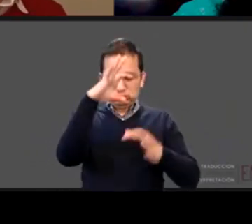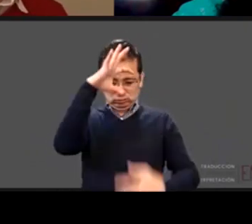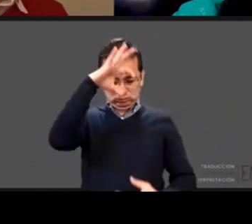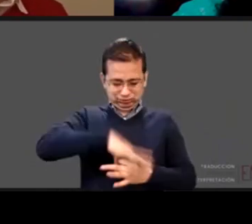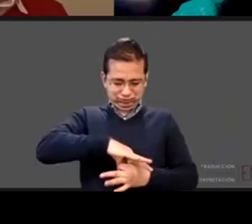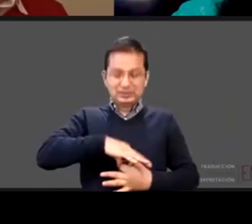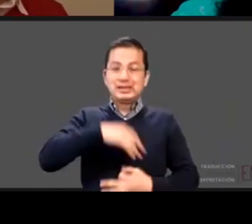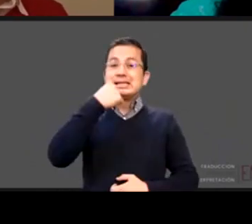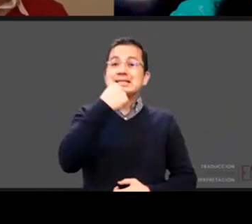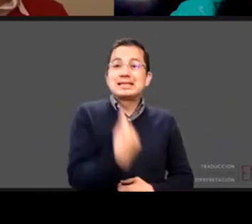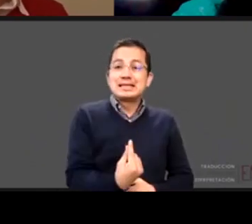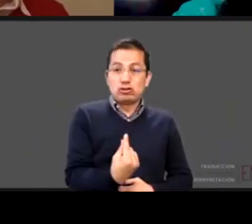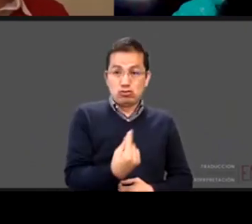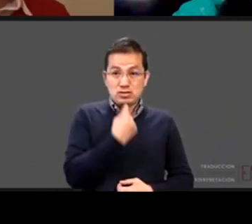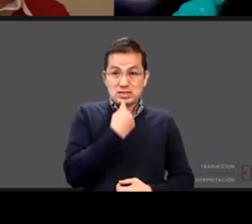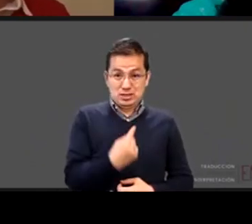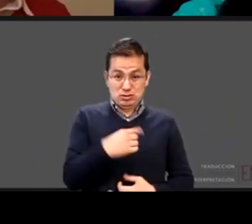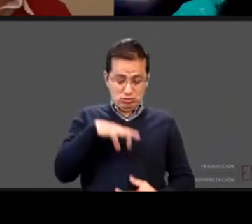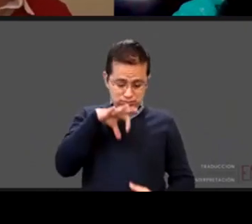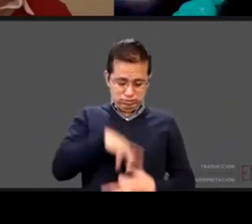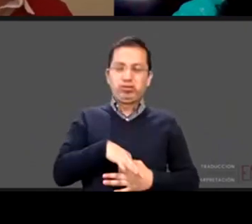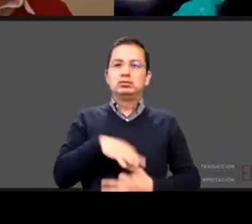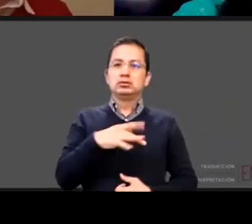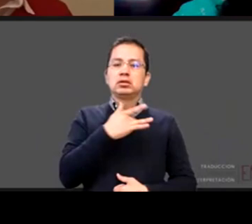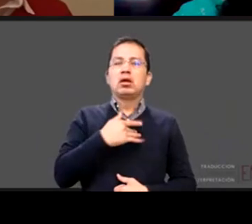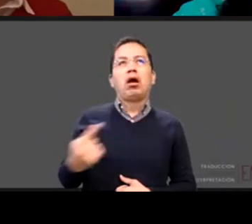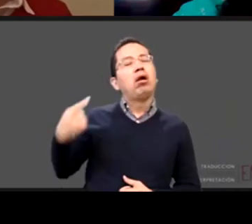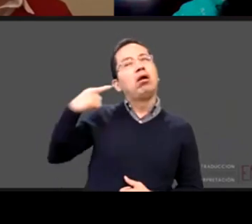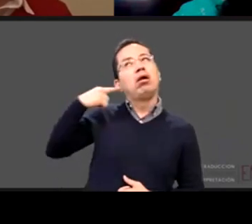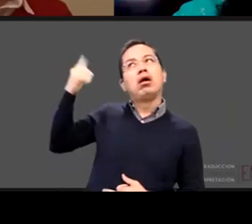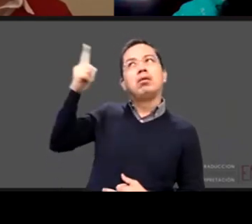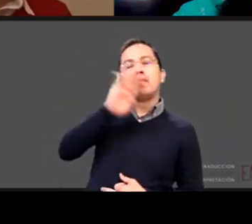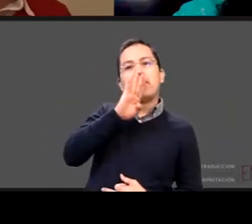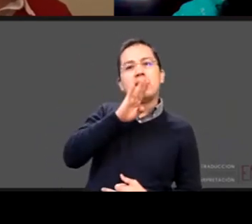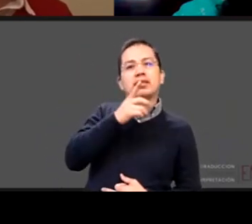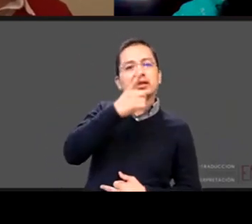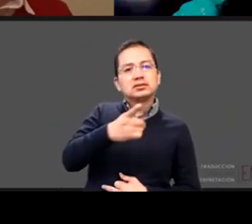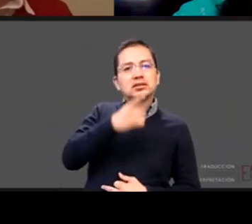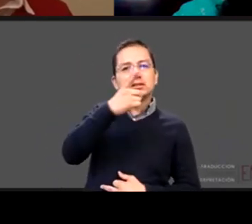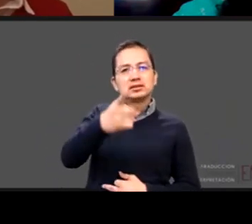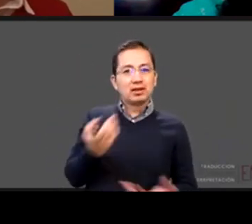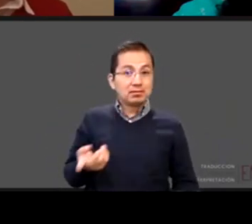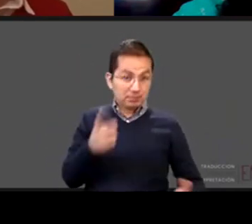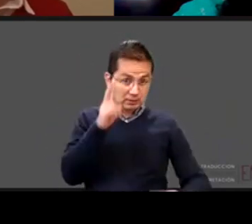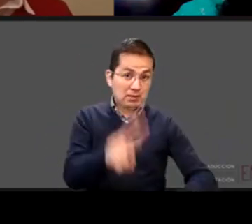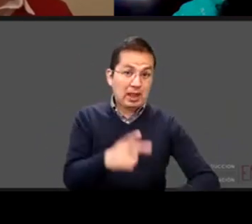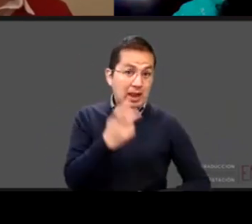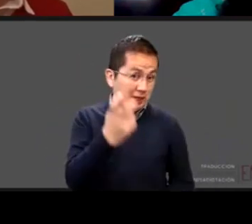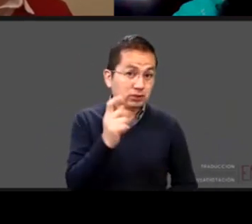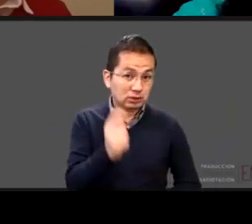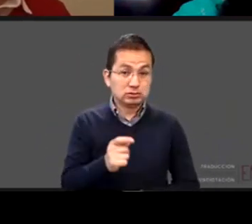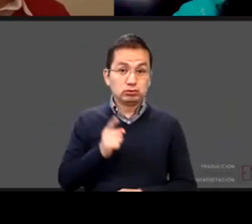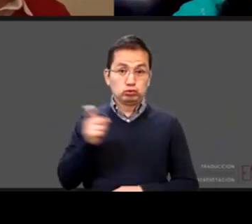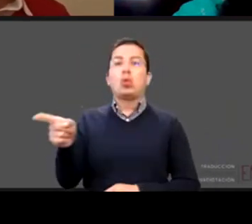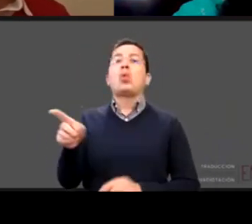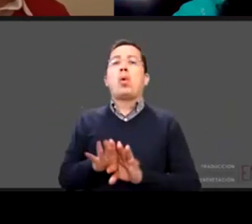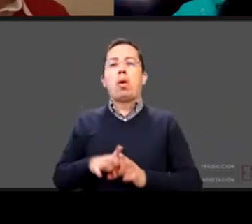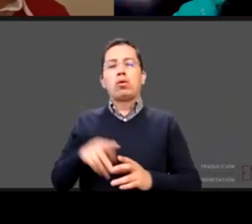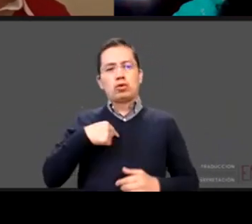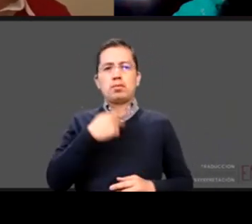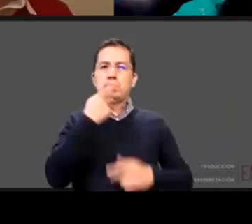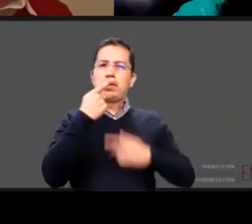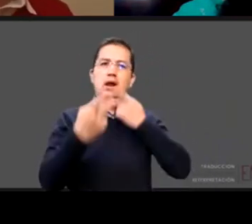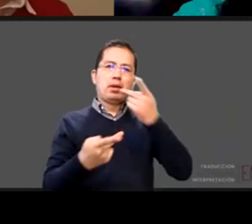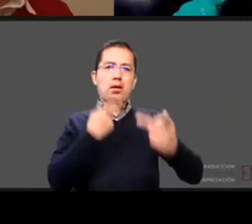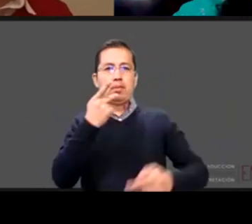escuchando todo lo que dice en voz alta mamá y entonces algo que habría que decirles ¿qué estás hablando en voz alta para que tu hijo lo vaya oyendo y vaya teniendo este